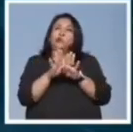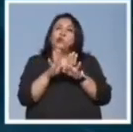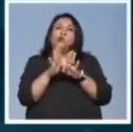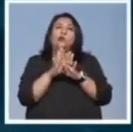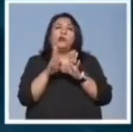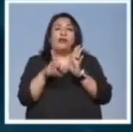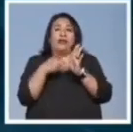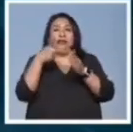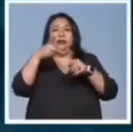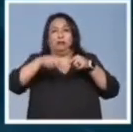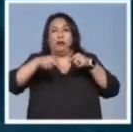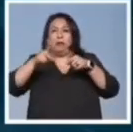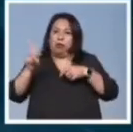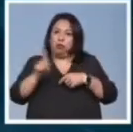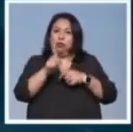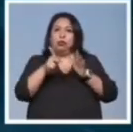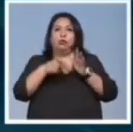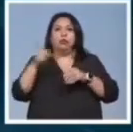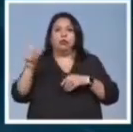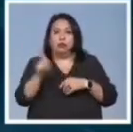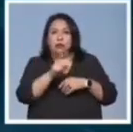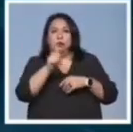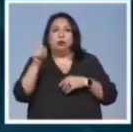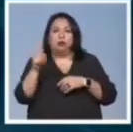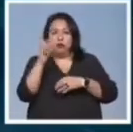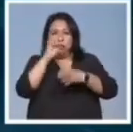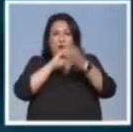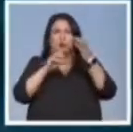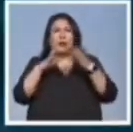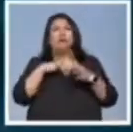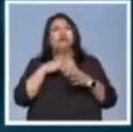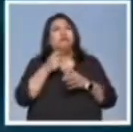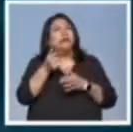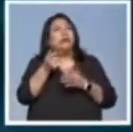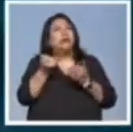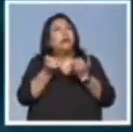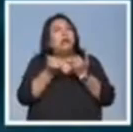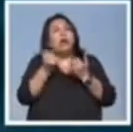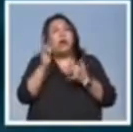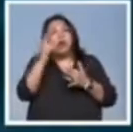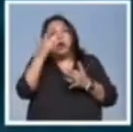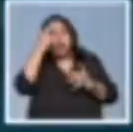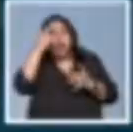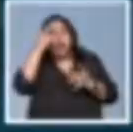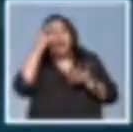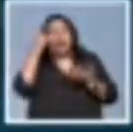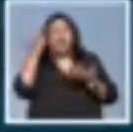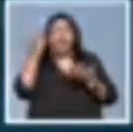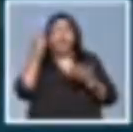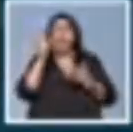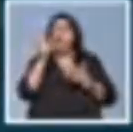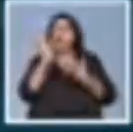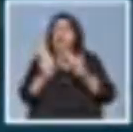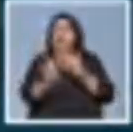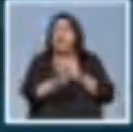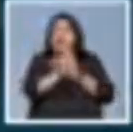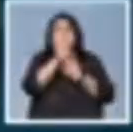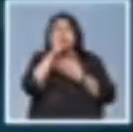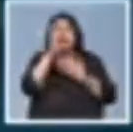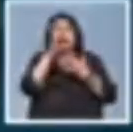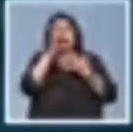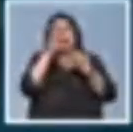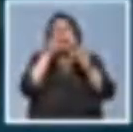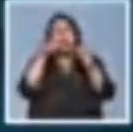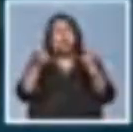aparezco varios fragmentos de la obra, como recuerdos, como fantasma de diferentes